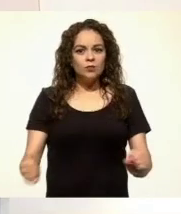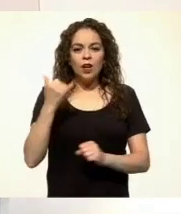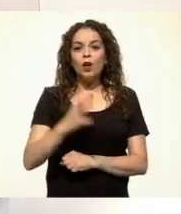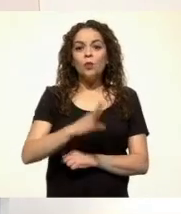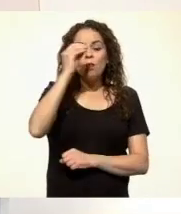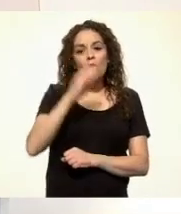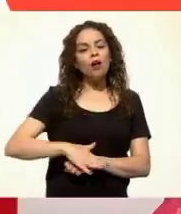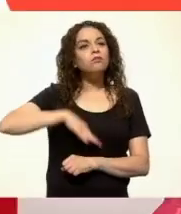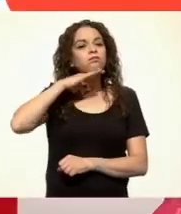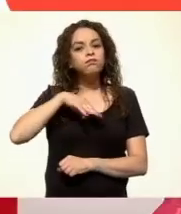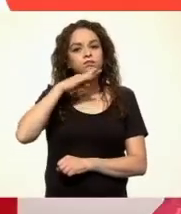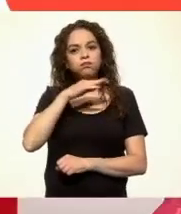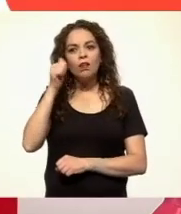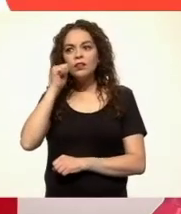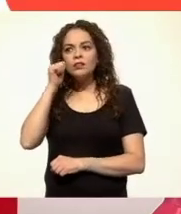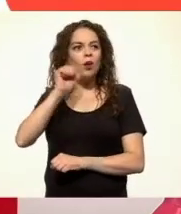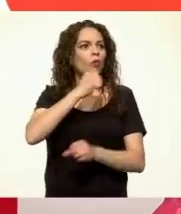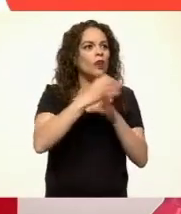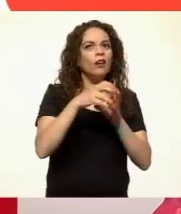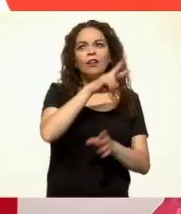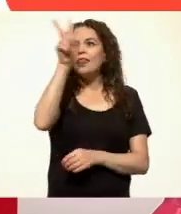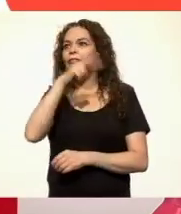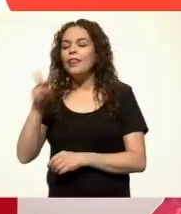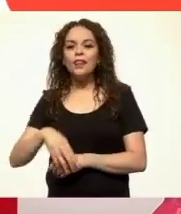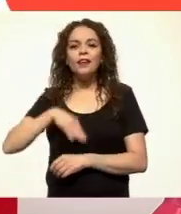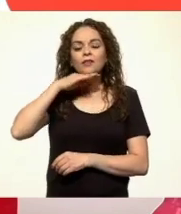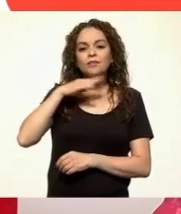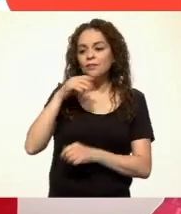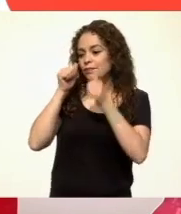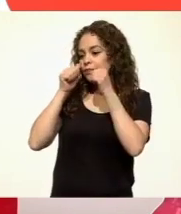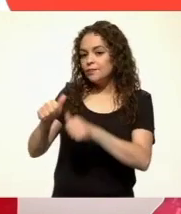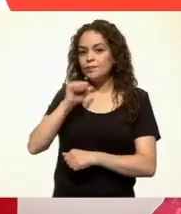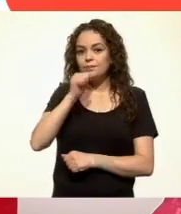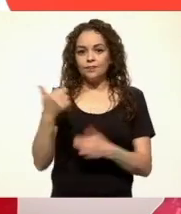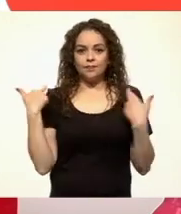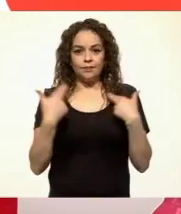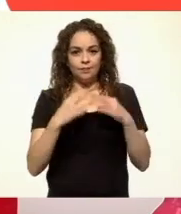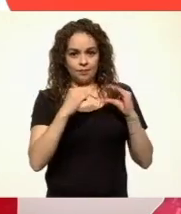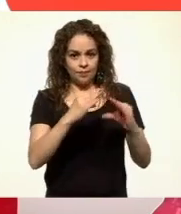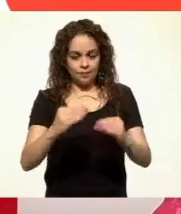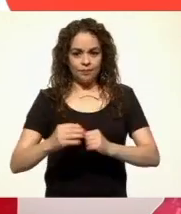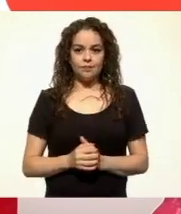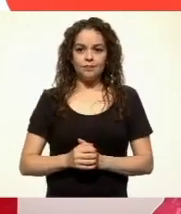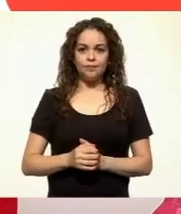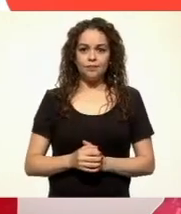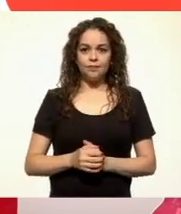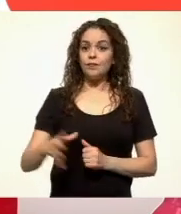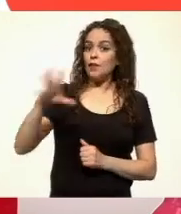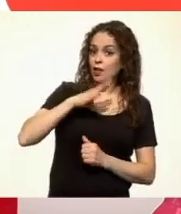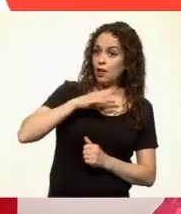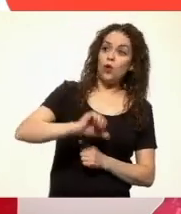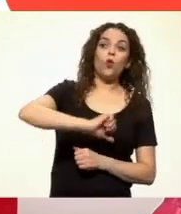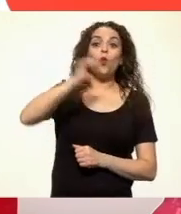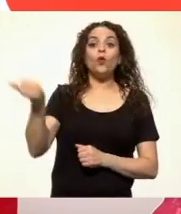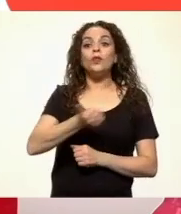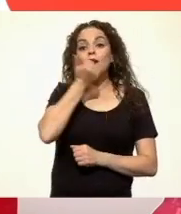en las clases. Y aunque el clarín no lo sabía, tenía otra alumna dedicada y estudiosa,